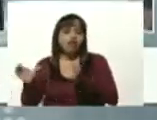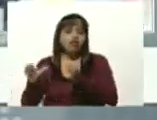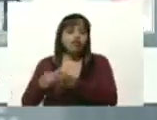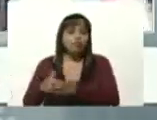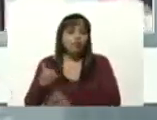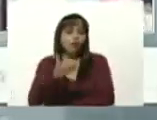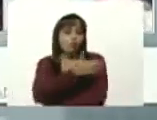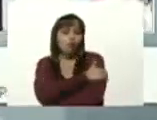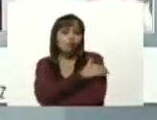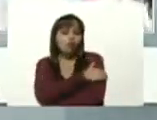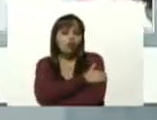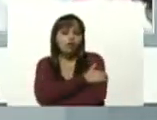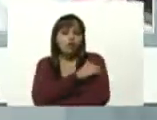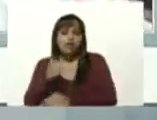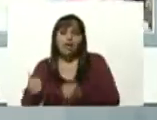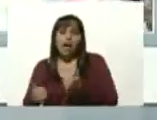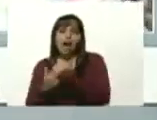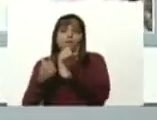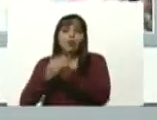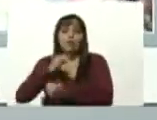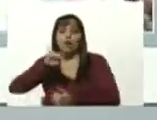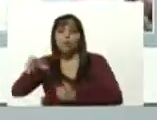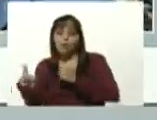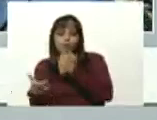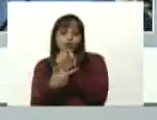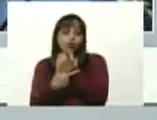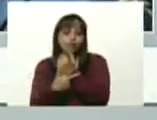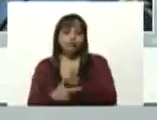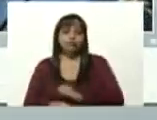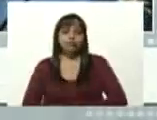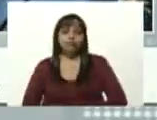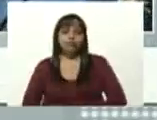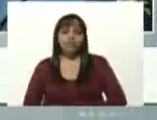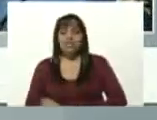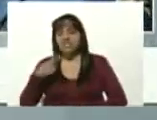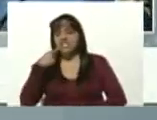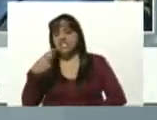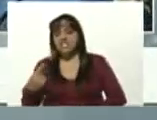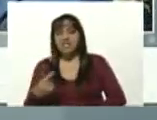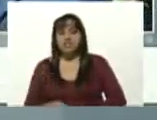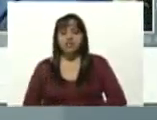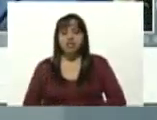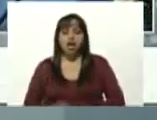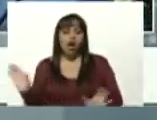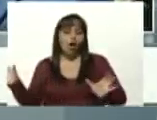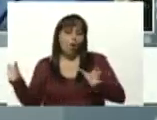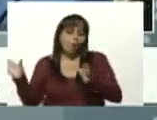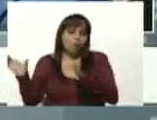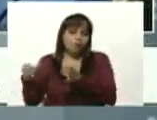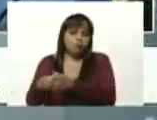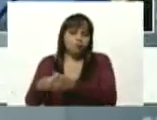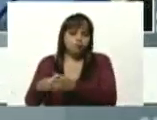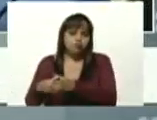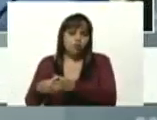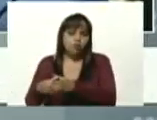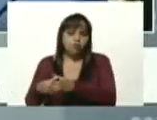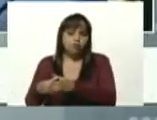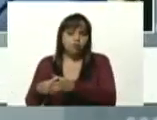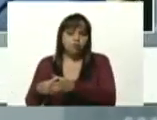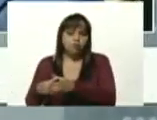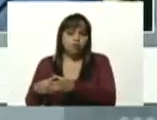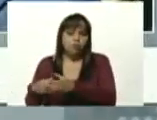la oposición guaidocista extremista autodenominada plataforma por la unidad